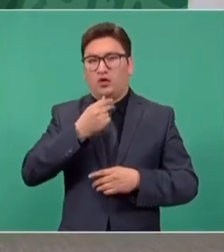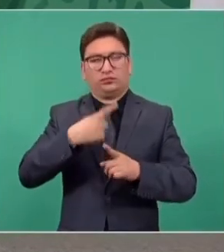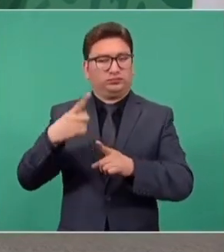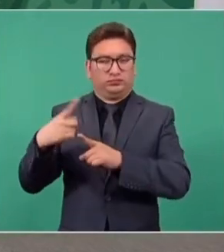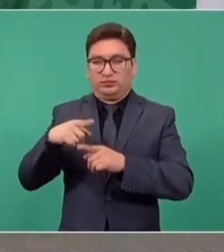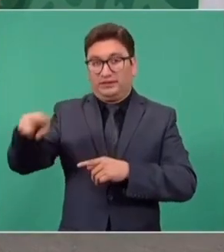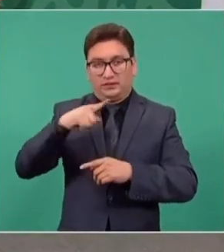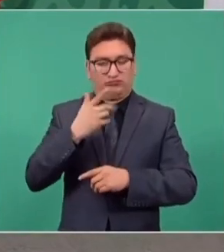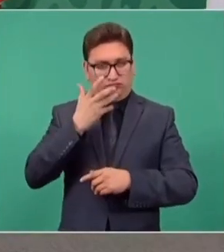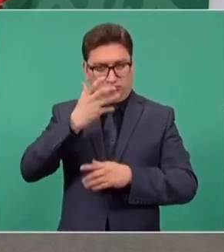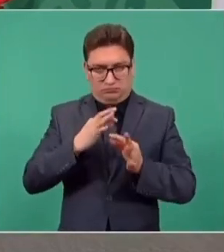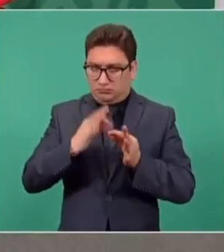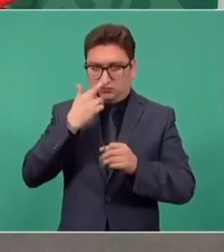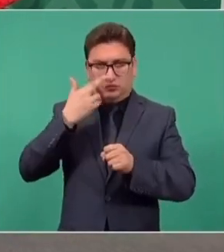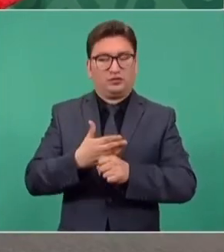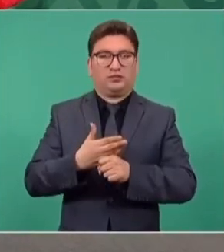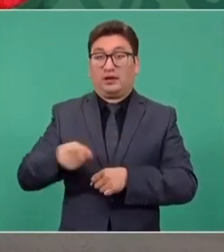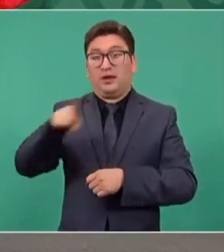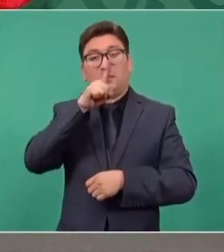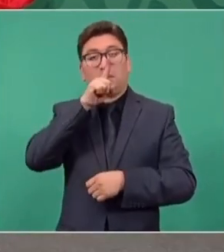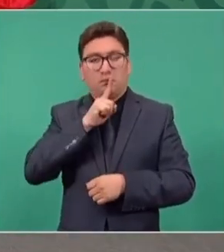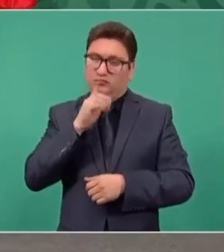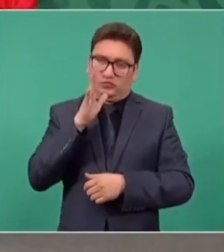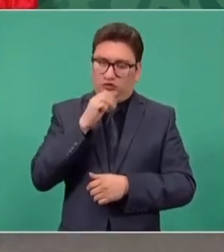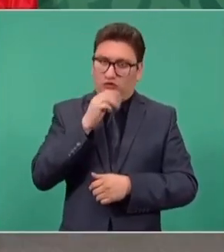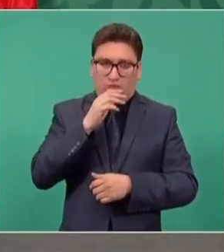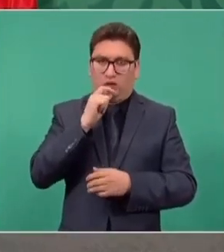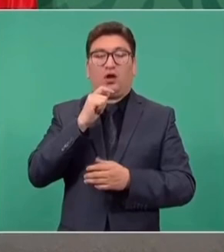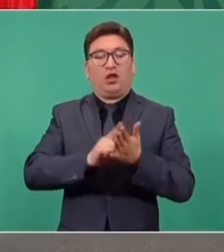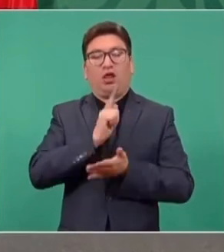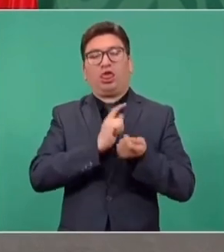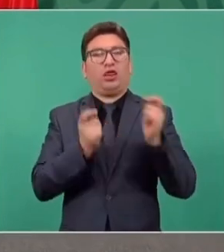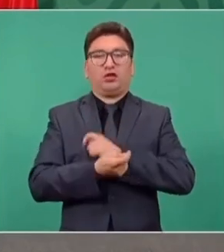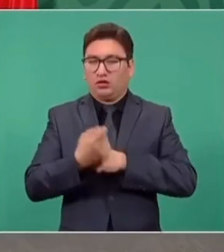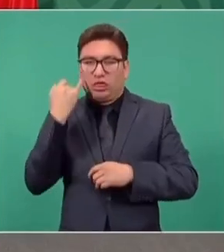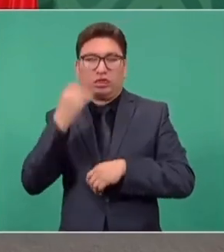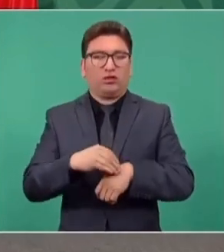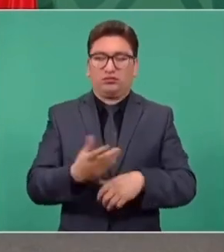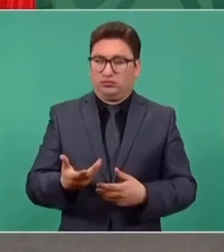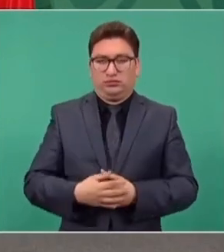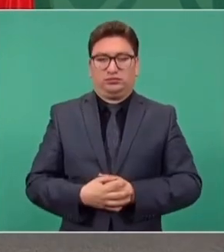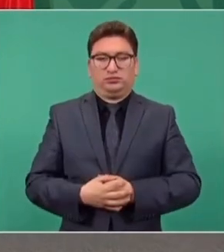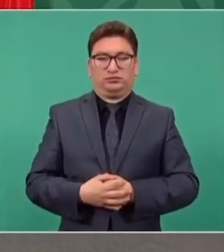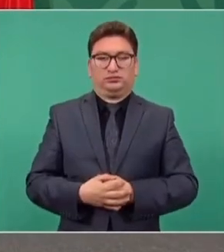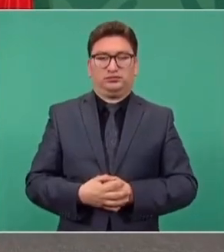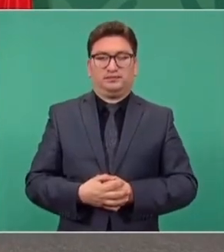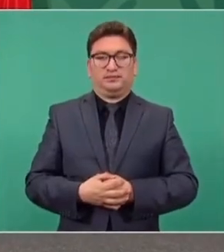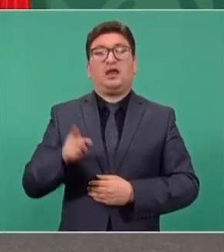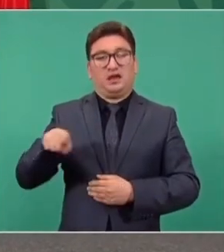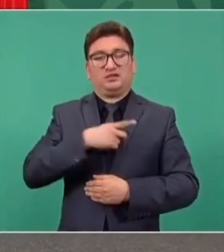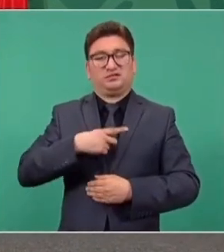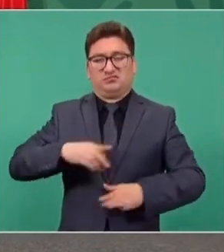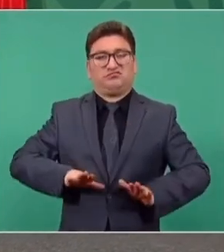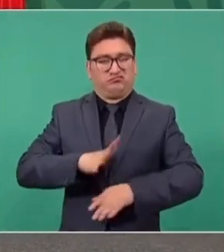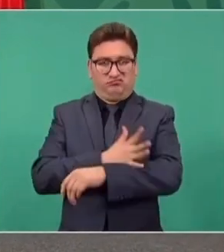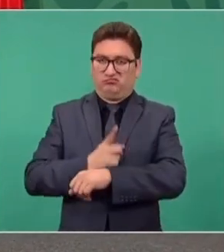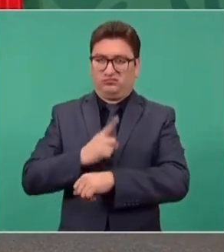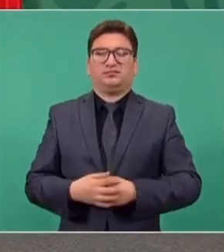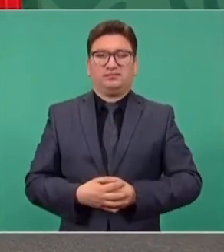íntegros, rectos, incapaces de mentir, de torcer la ley, honestos,